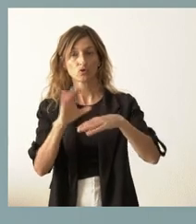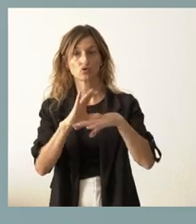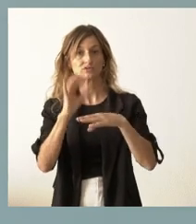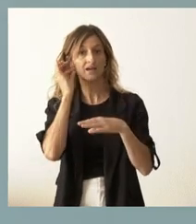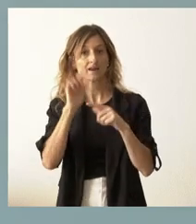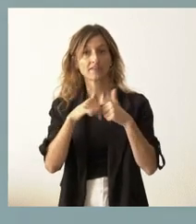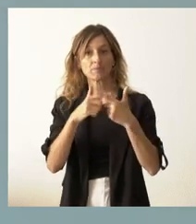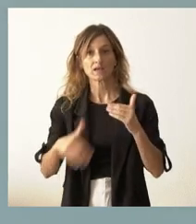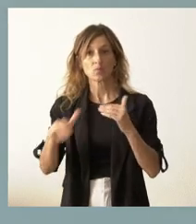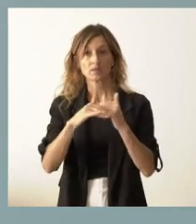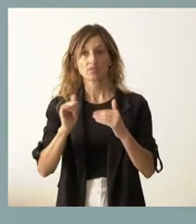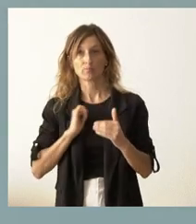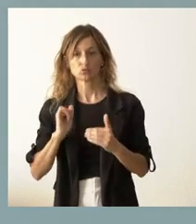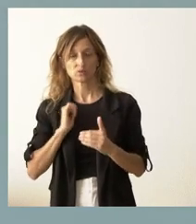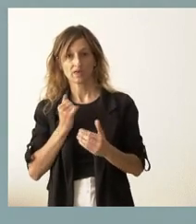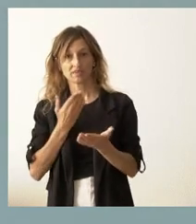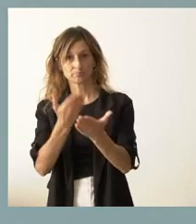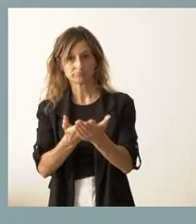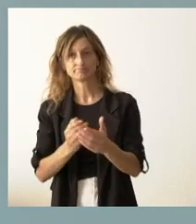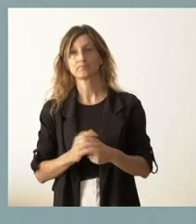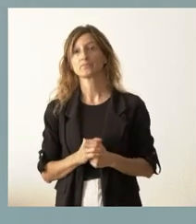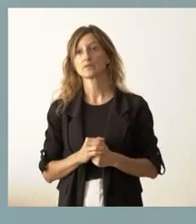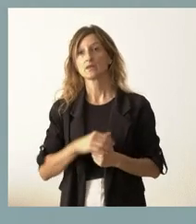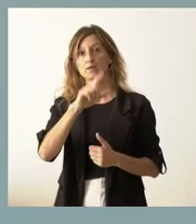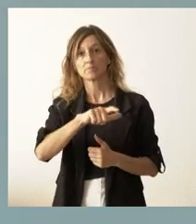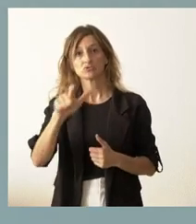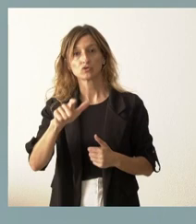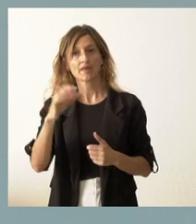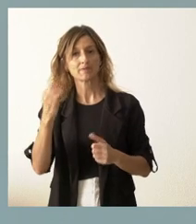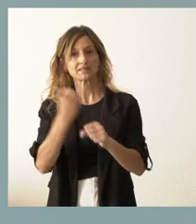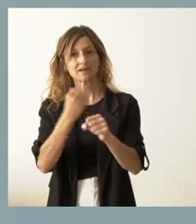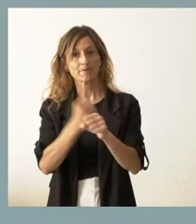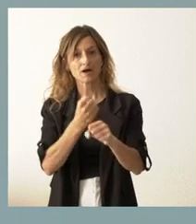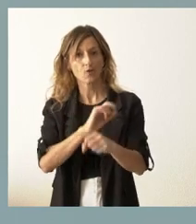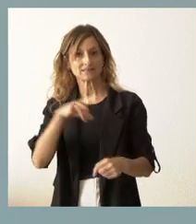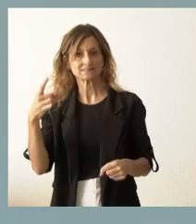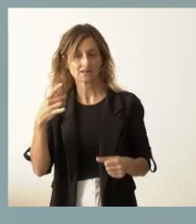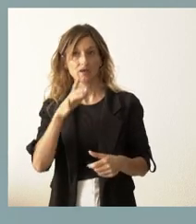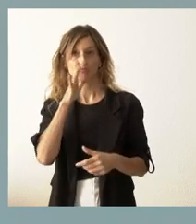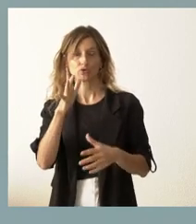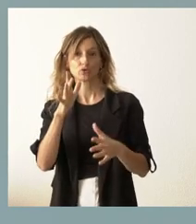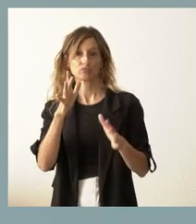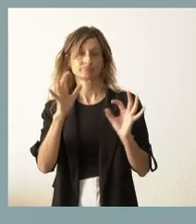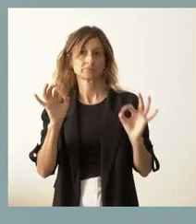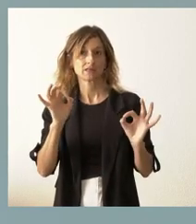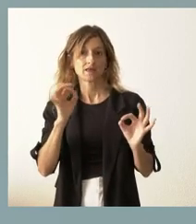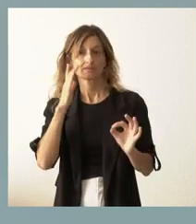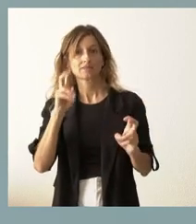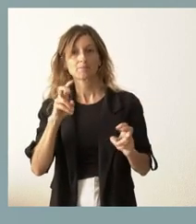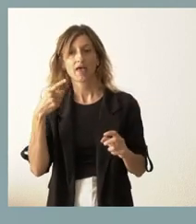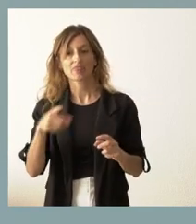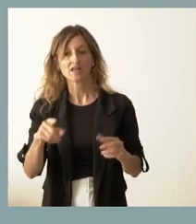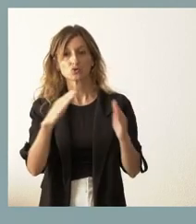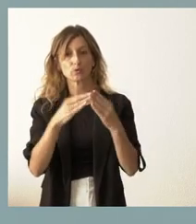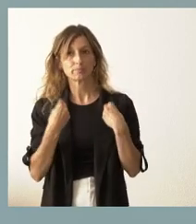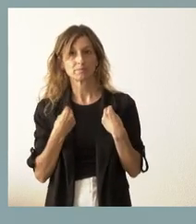Familia e Igualdad de Oportunidades. Muchas de estas personas han tenido que hacer un trabajo extra como consecuencia, no a lo mejor de los daños de sus viviendas,